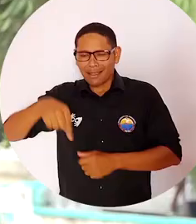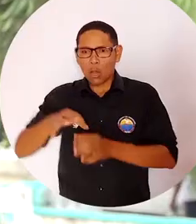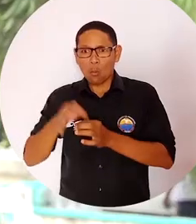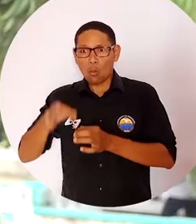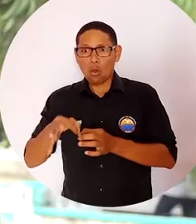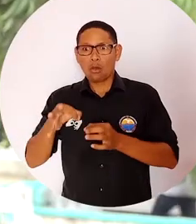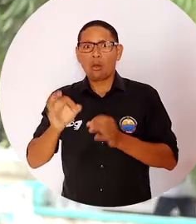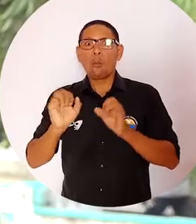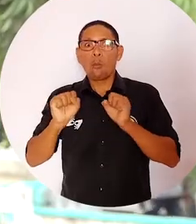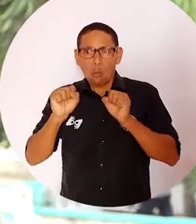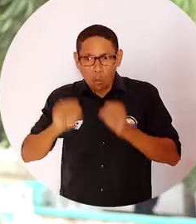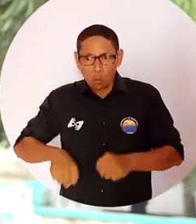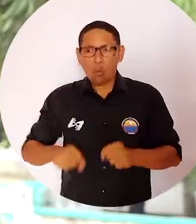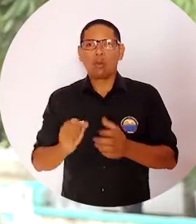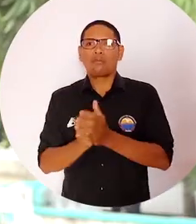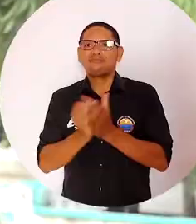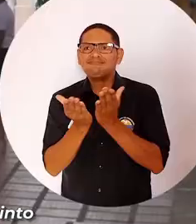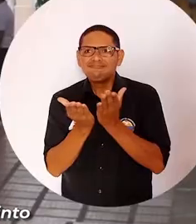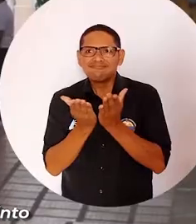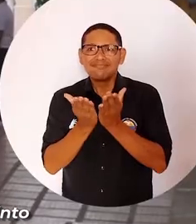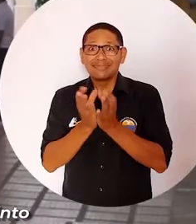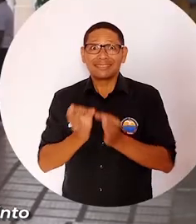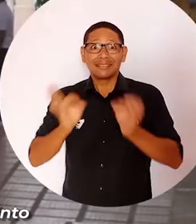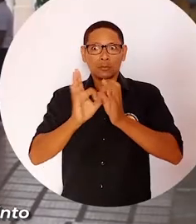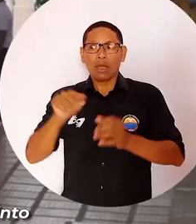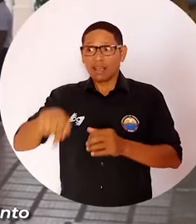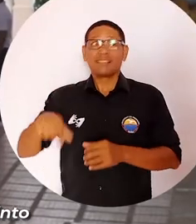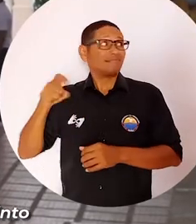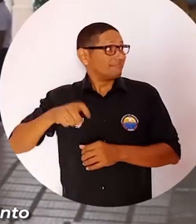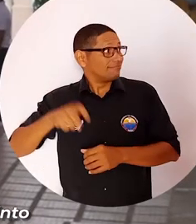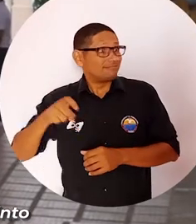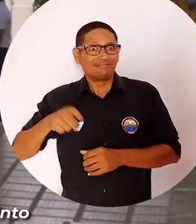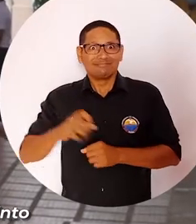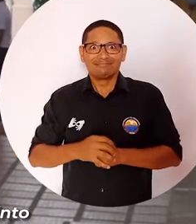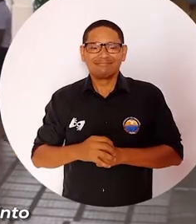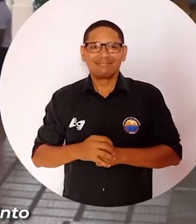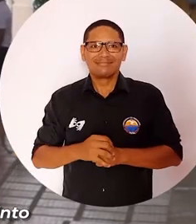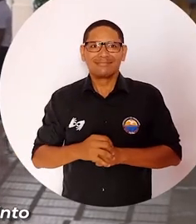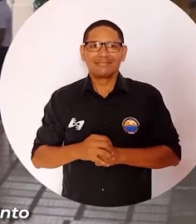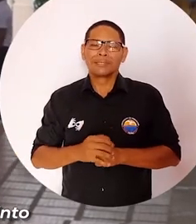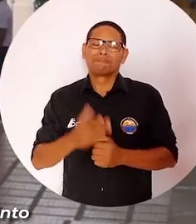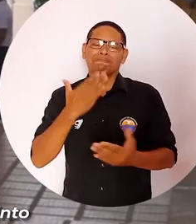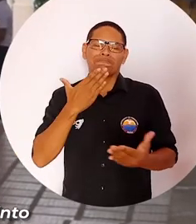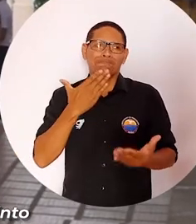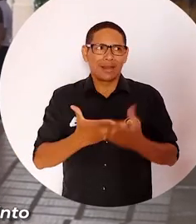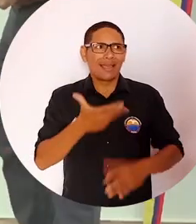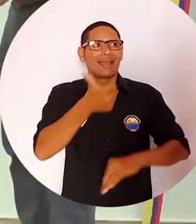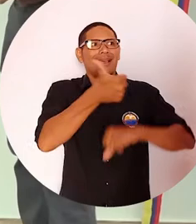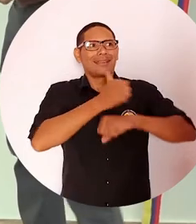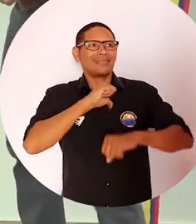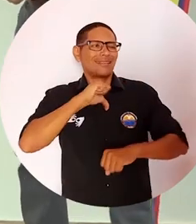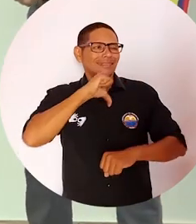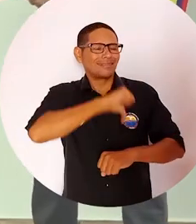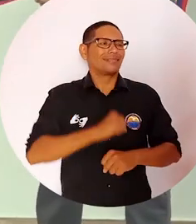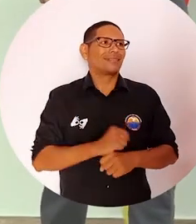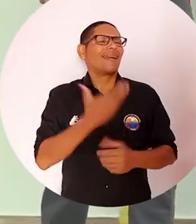Realmente se necesitaba acá en el municipio. Pues gracias señor rector y gracias Universidad de Magdalena por todo esto